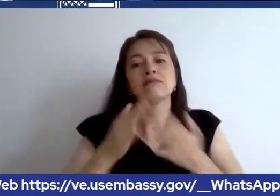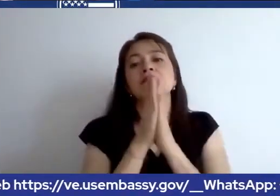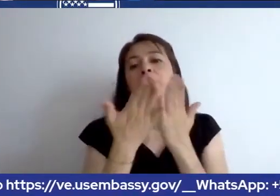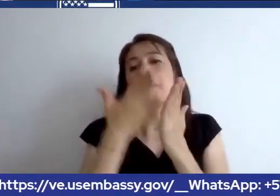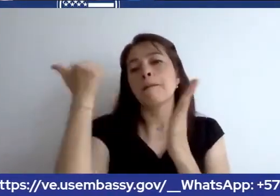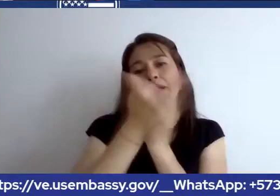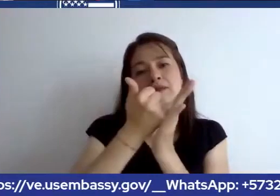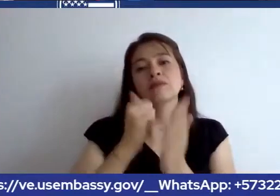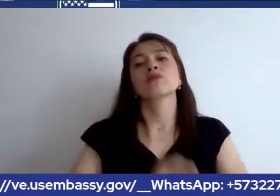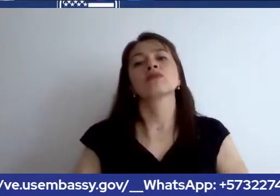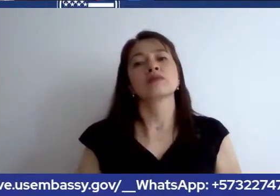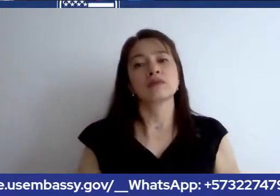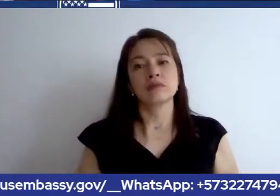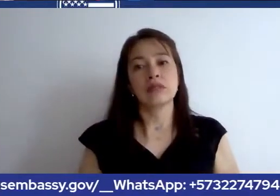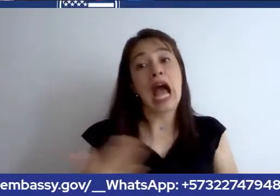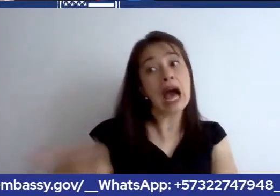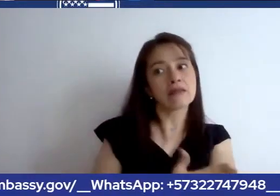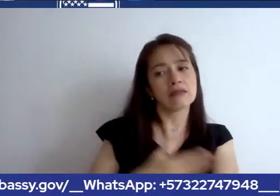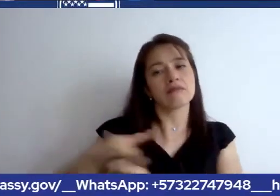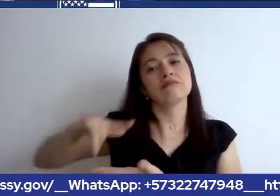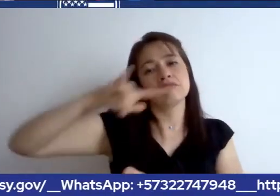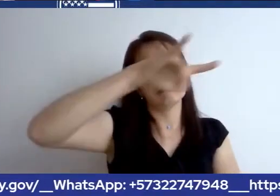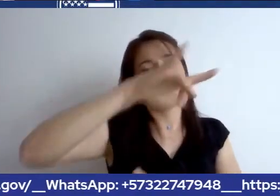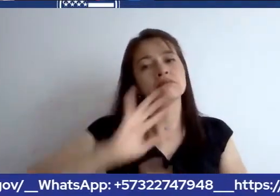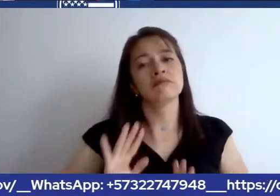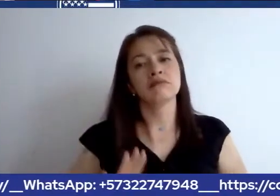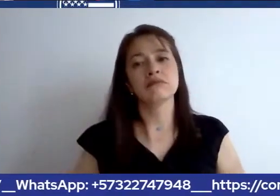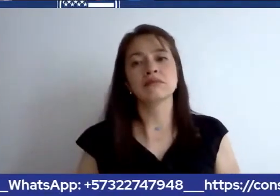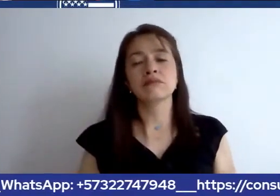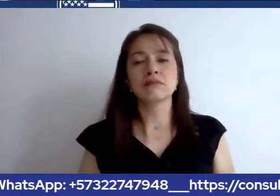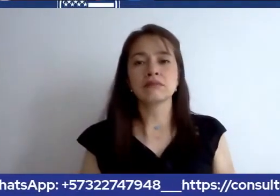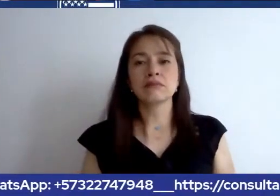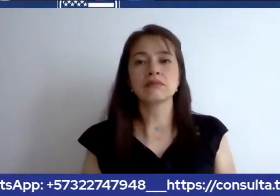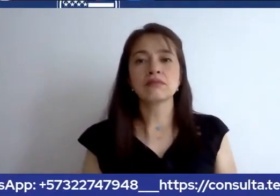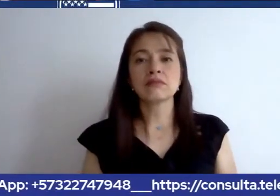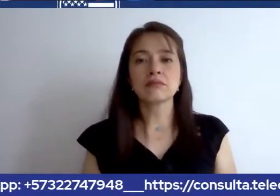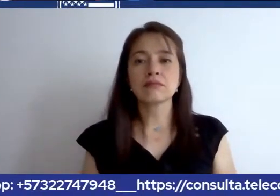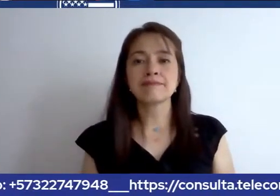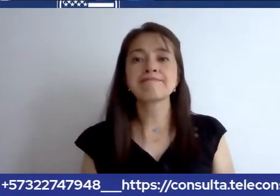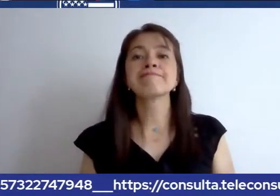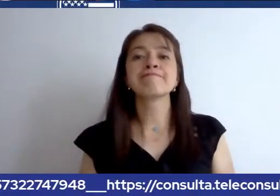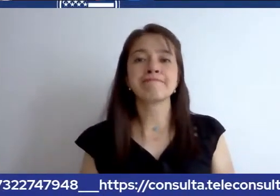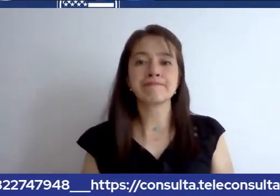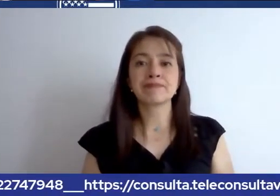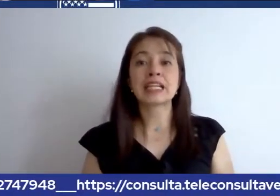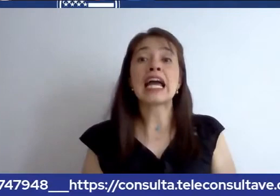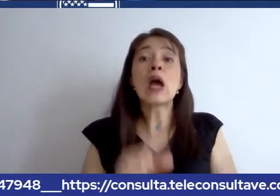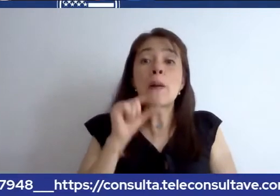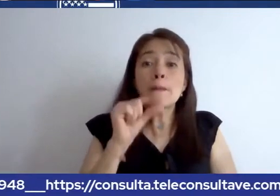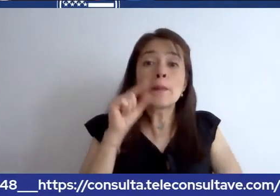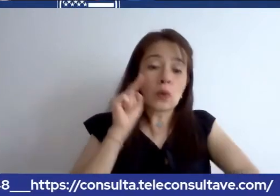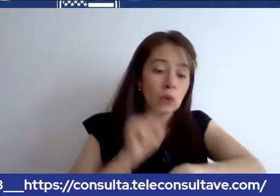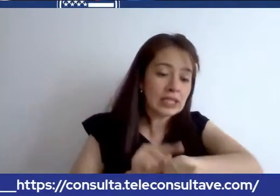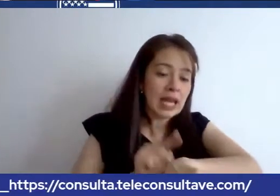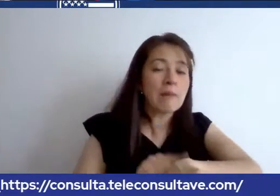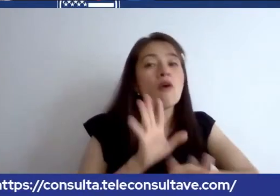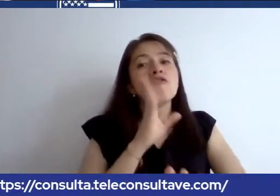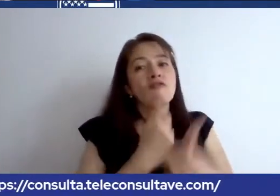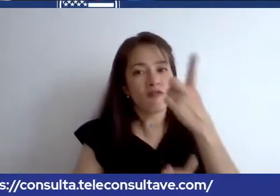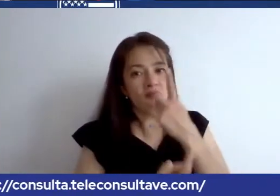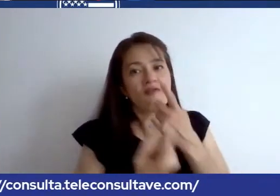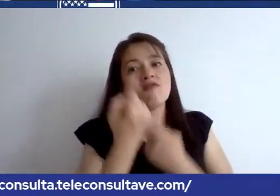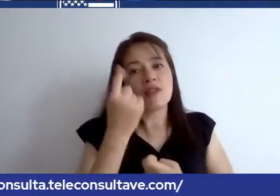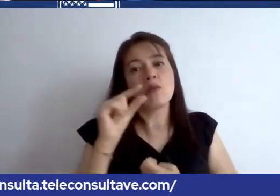Vale. Bueno, solo tenemos tiempo para algunas preguntas más,